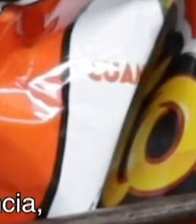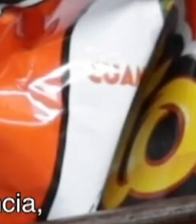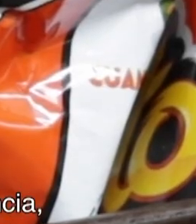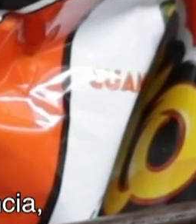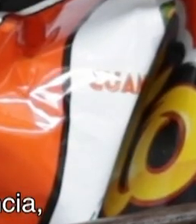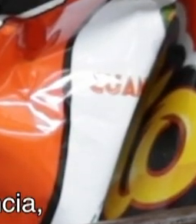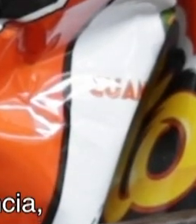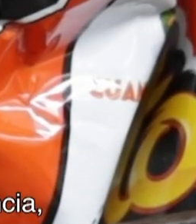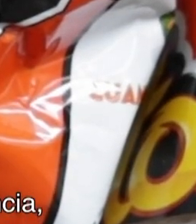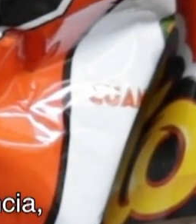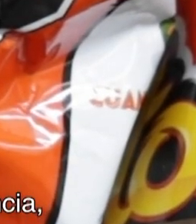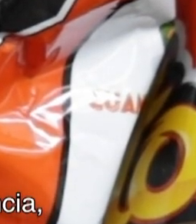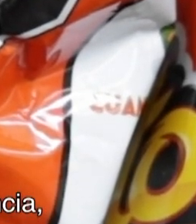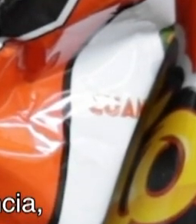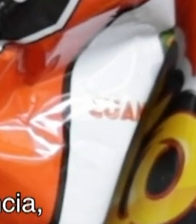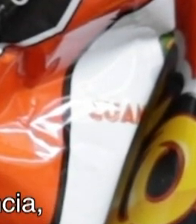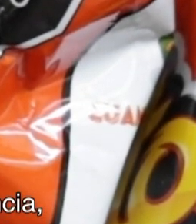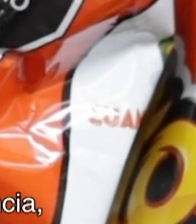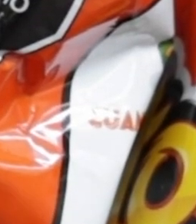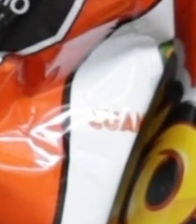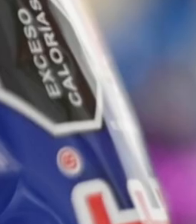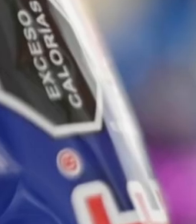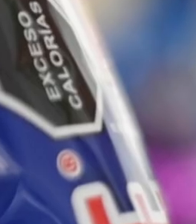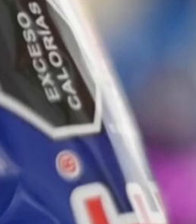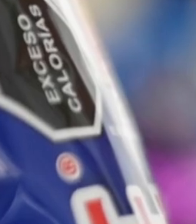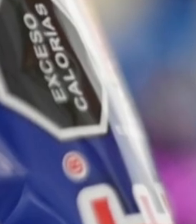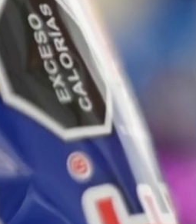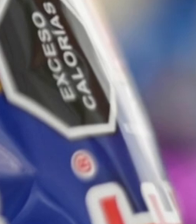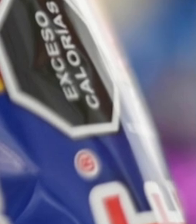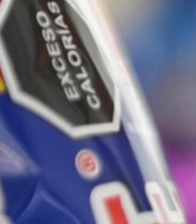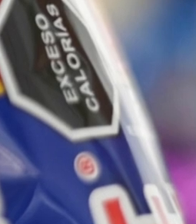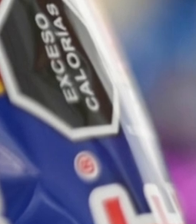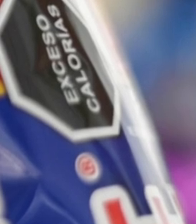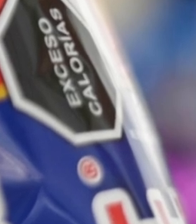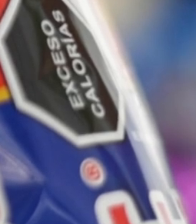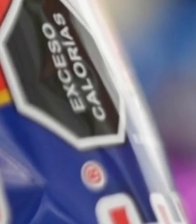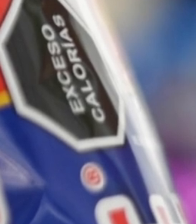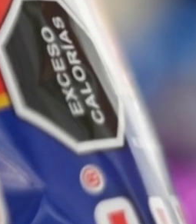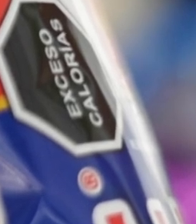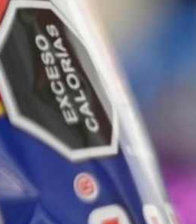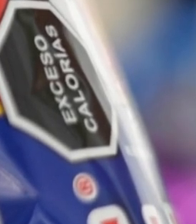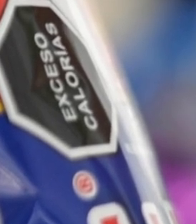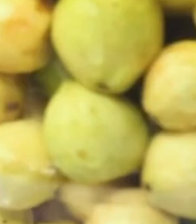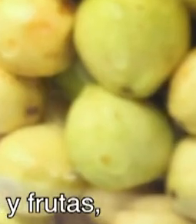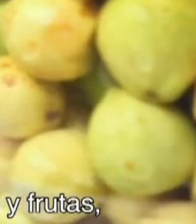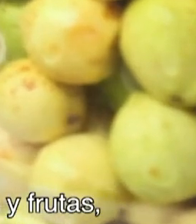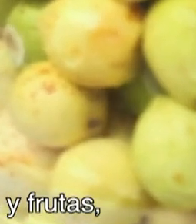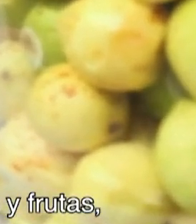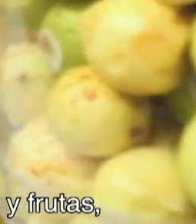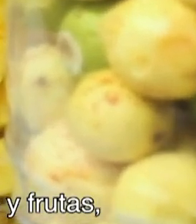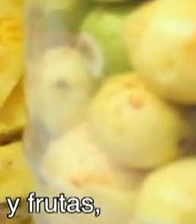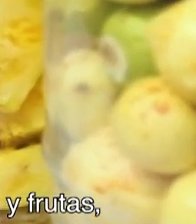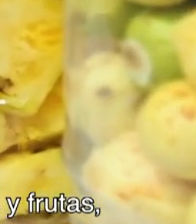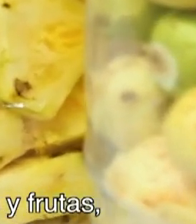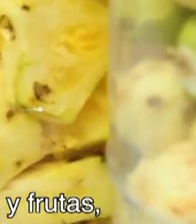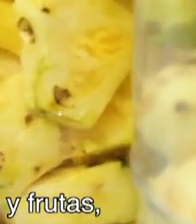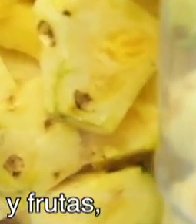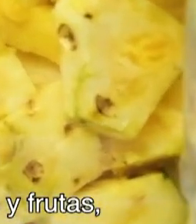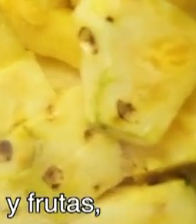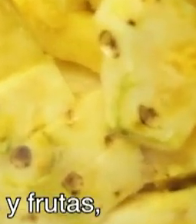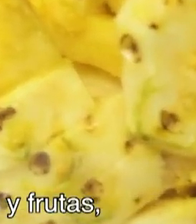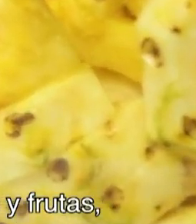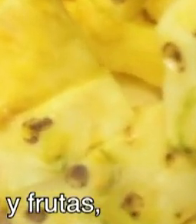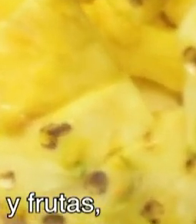Y si sus empaques tienen sellos de advertencia no podrán estar en las escuelas. Las niñas y los niños